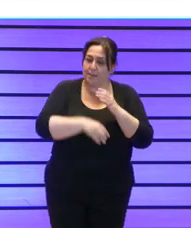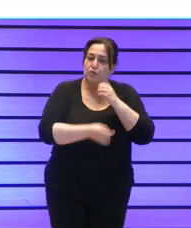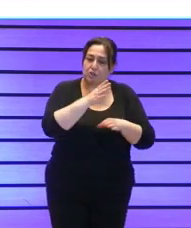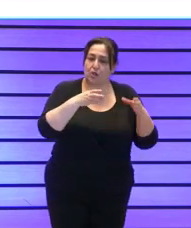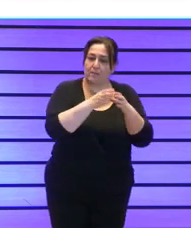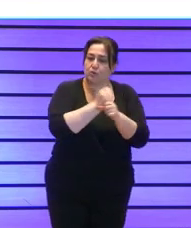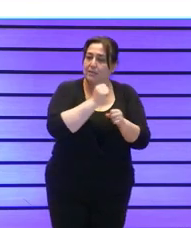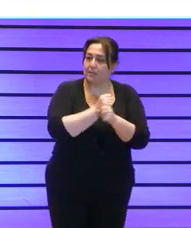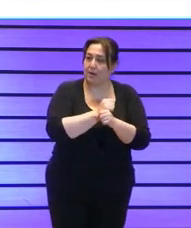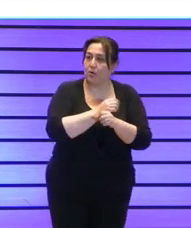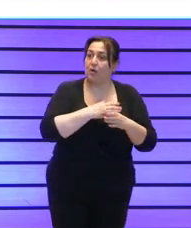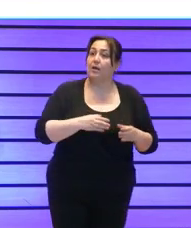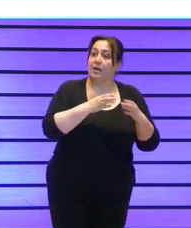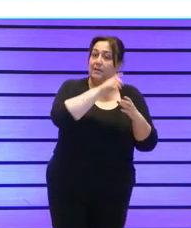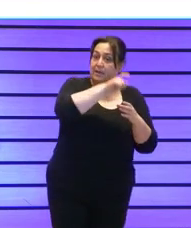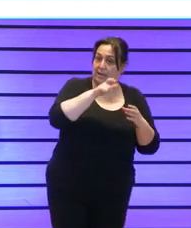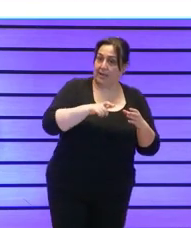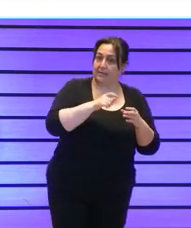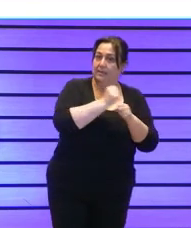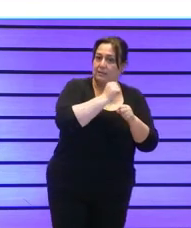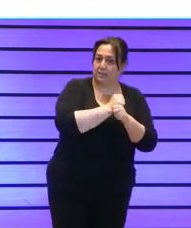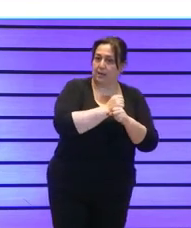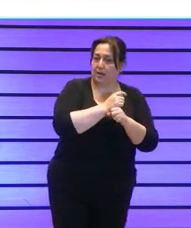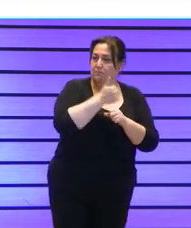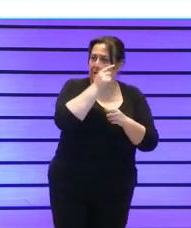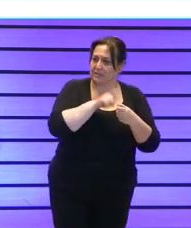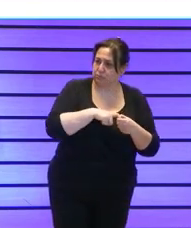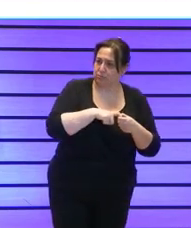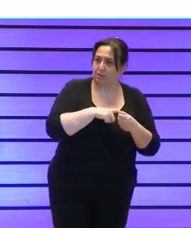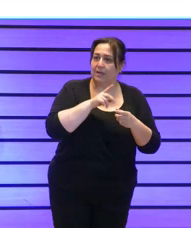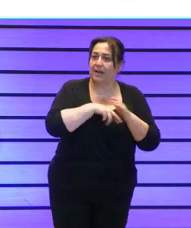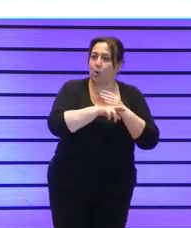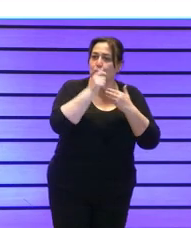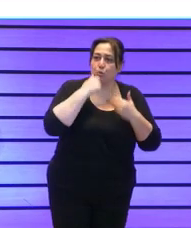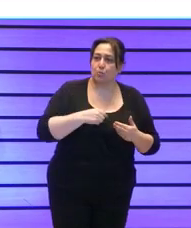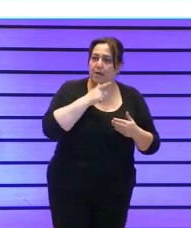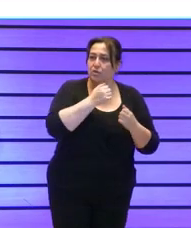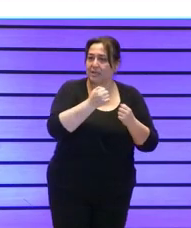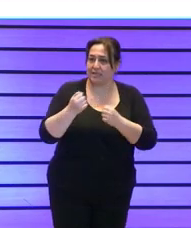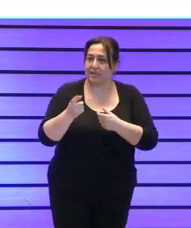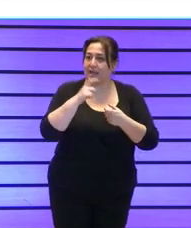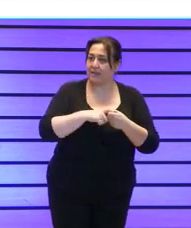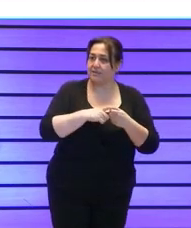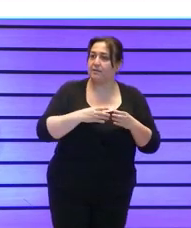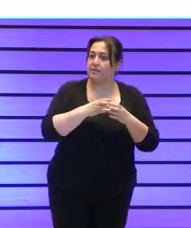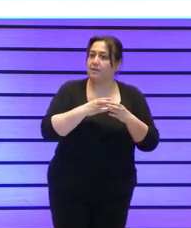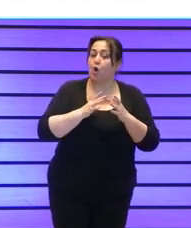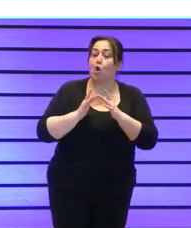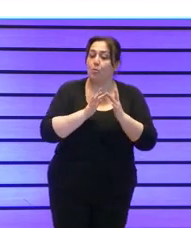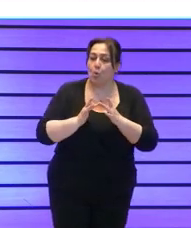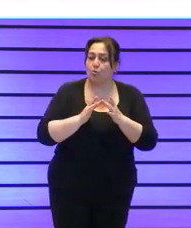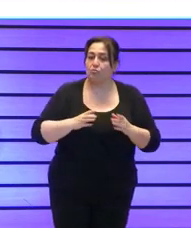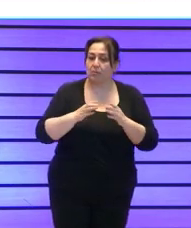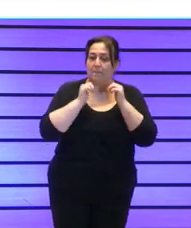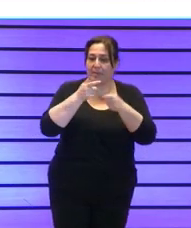federación en que la gente que está en el terreno que está más implicada gente de recursos humanos de las entidades se ponen en común y